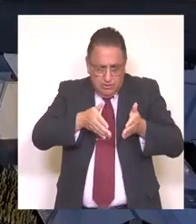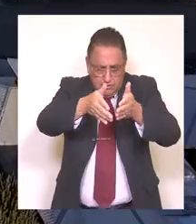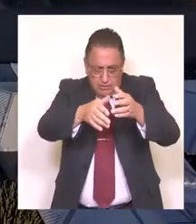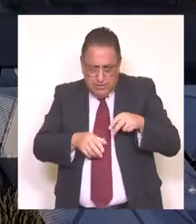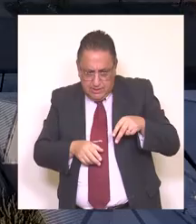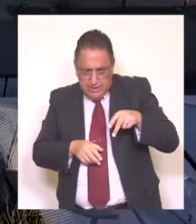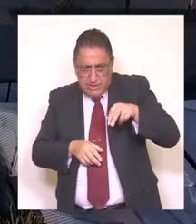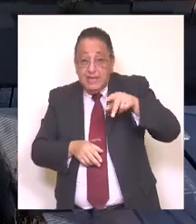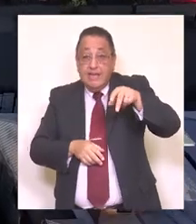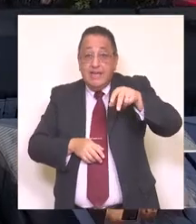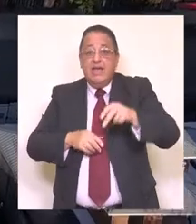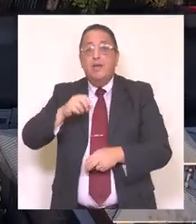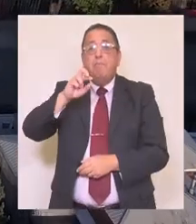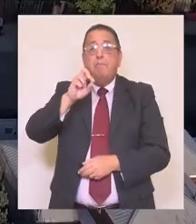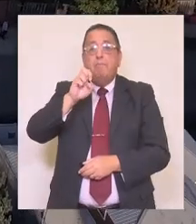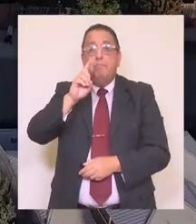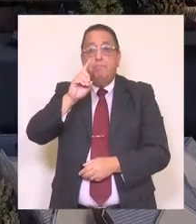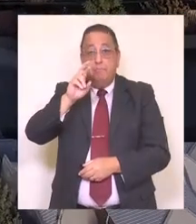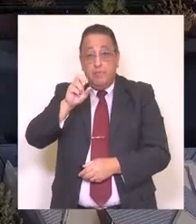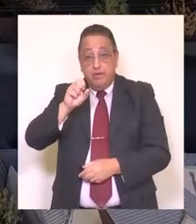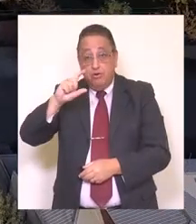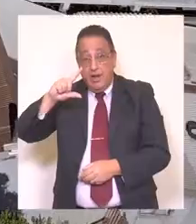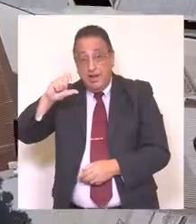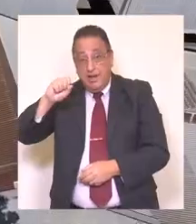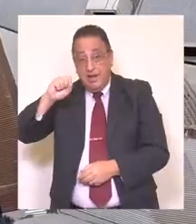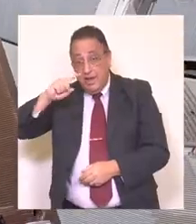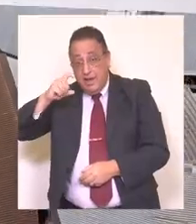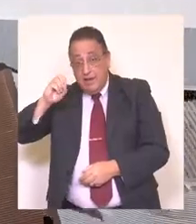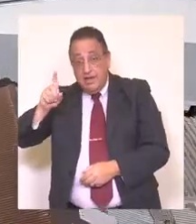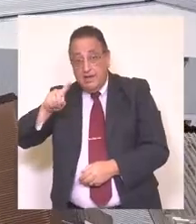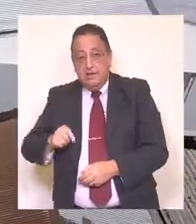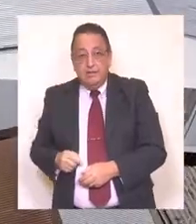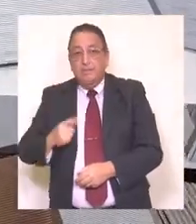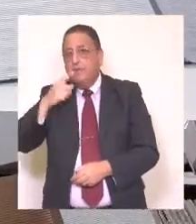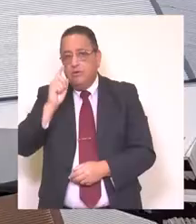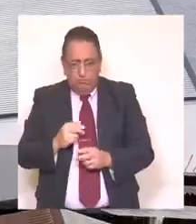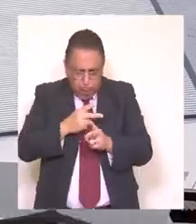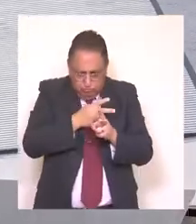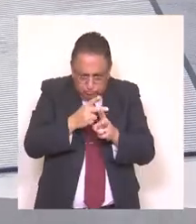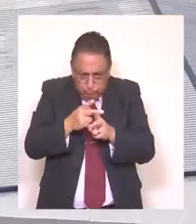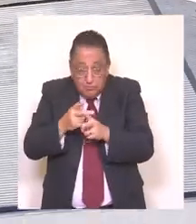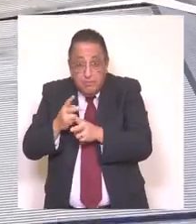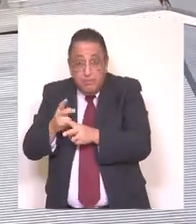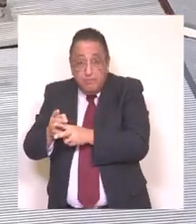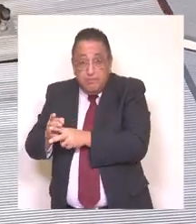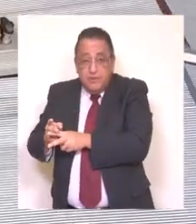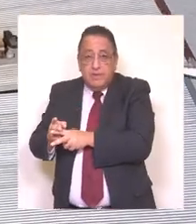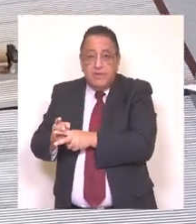misma etapa es la Construcción y Reposición de Bereas en Calle Pedro Lago. Y a todo esto, porque hoy día también estamos